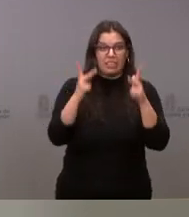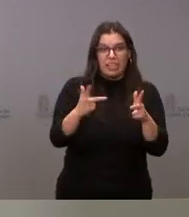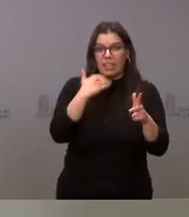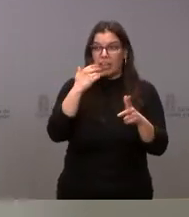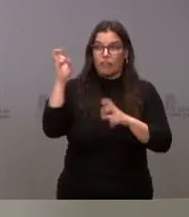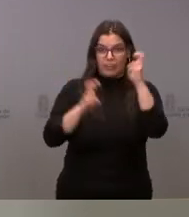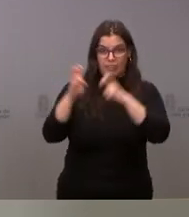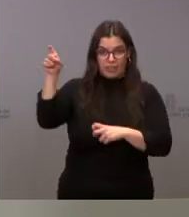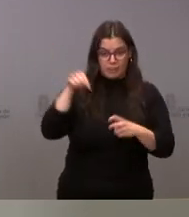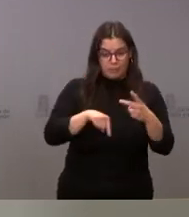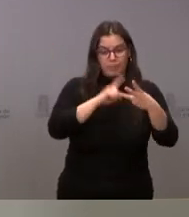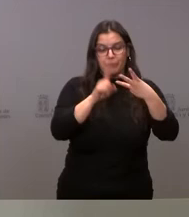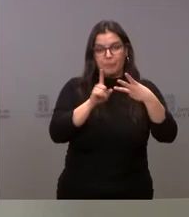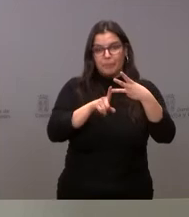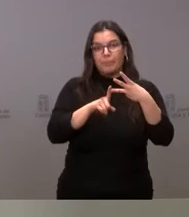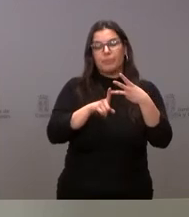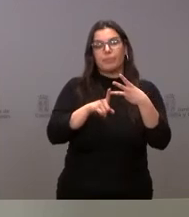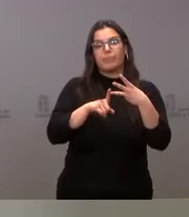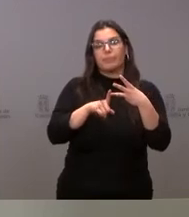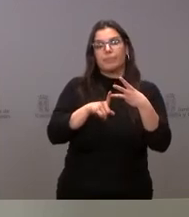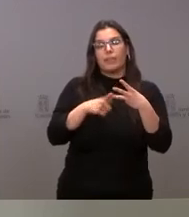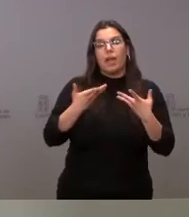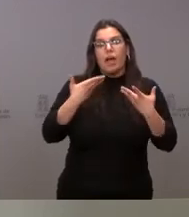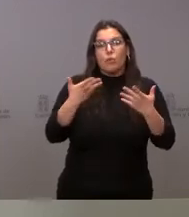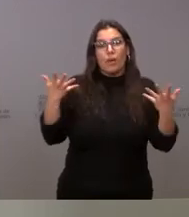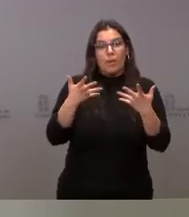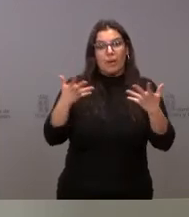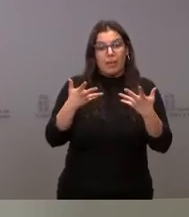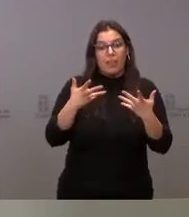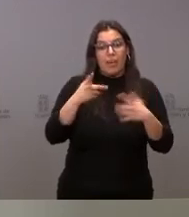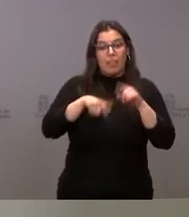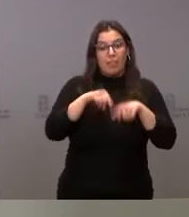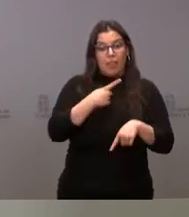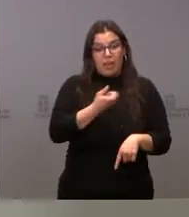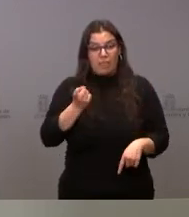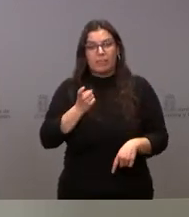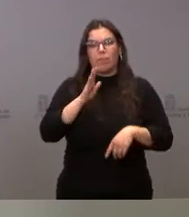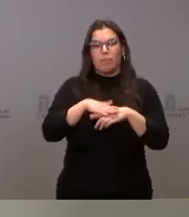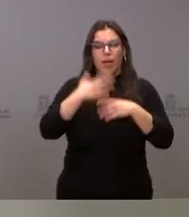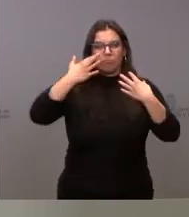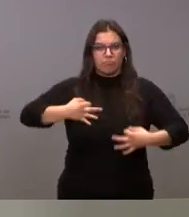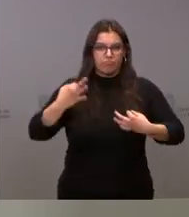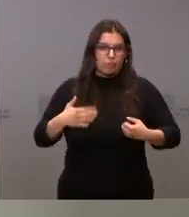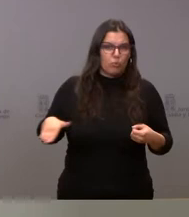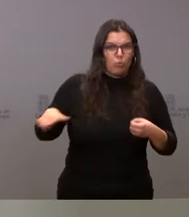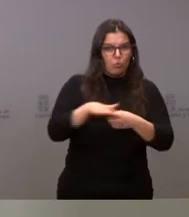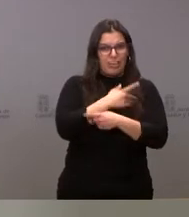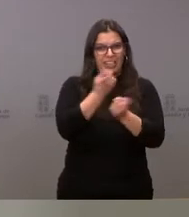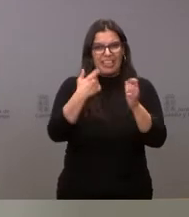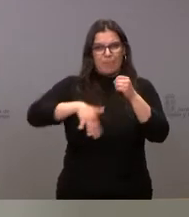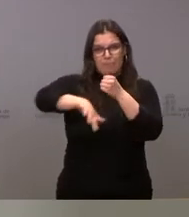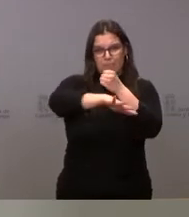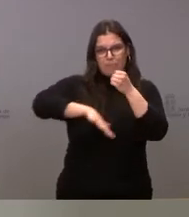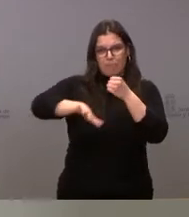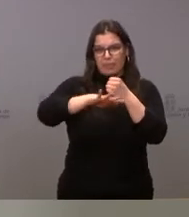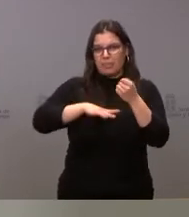Ucrania. Y en tercer lugar, se habilitarán las ayudas de emergencia necesarias para garantizar la cobertura de necesidades básicas de